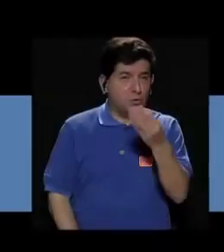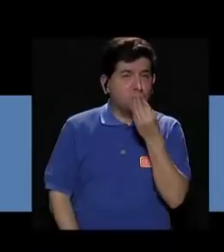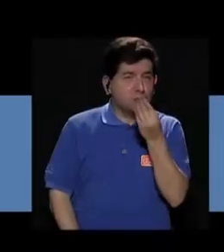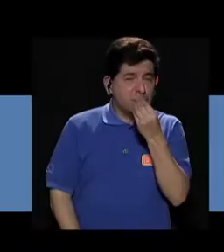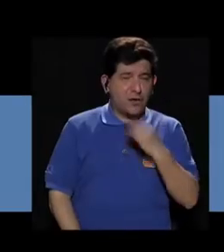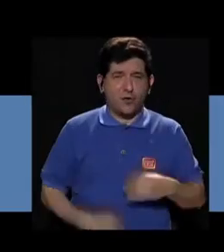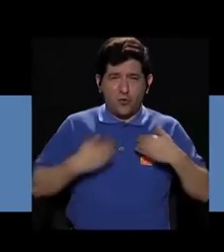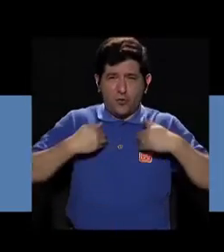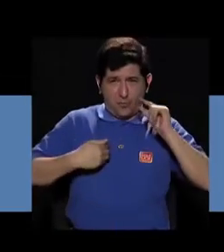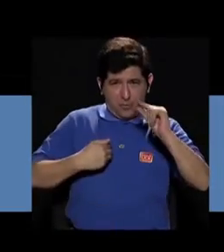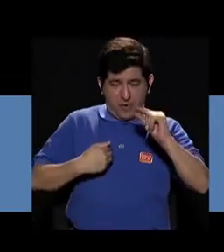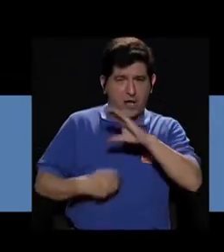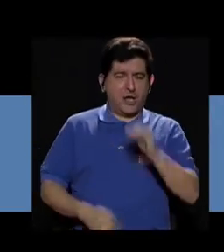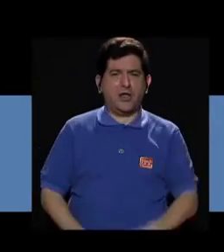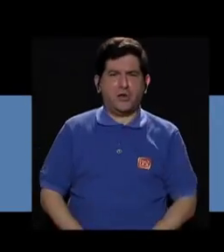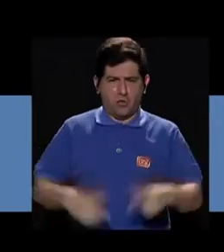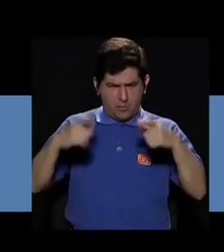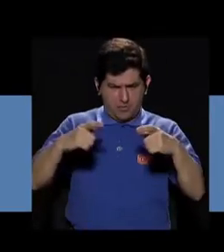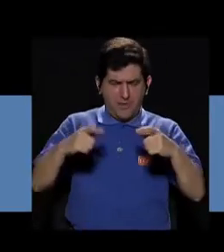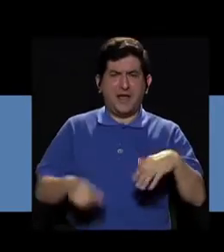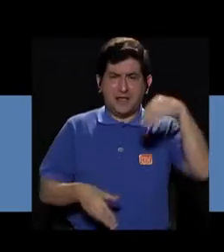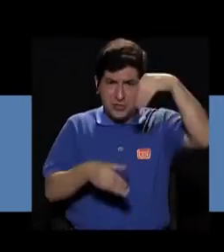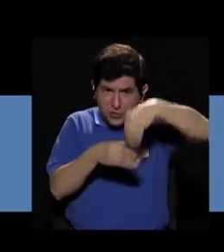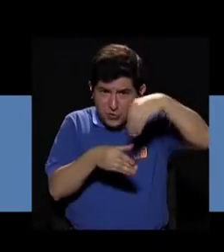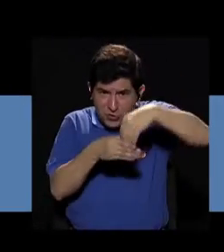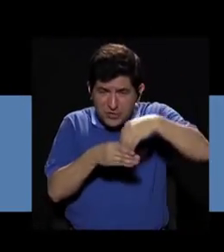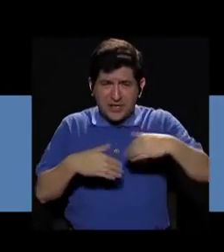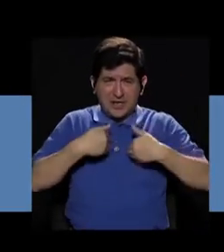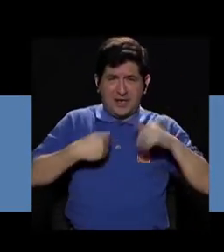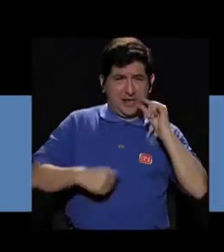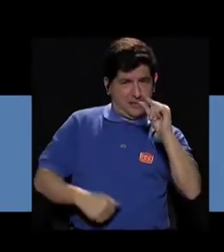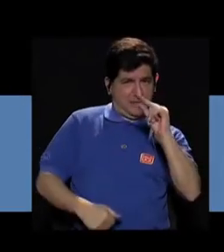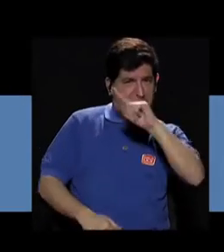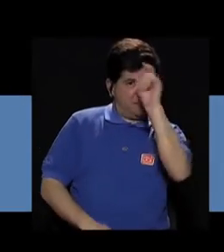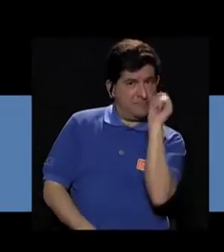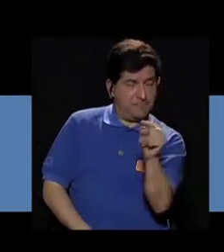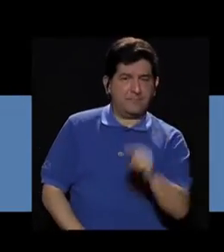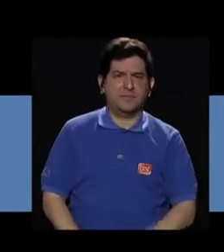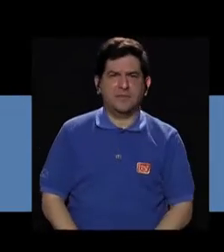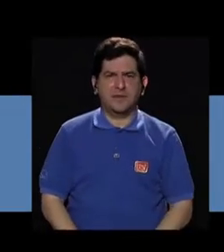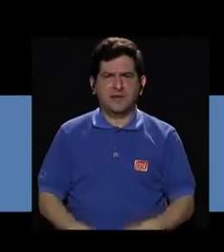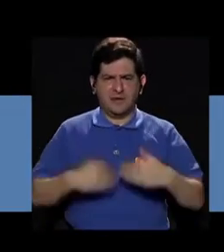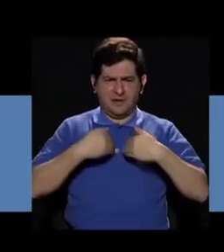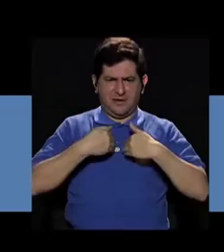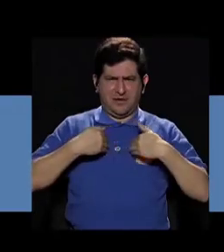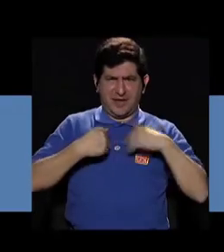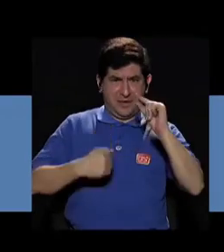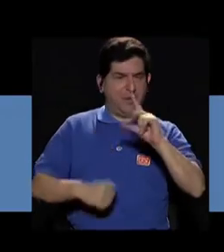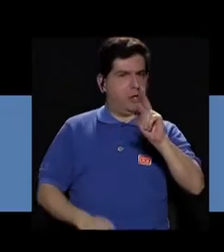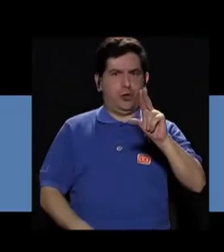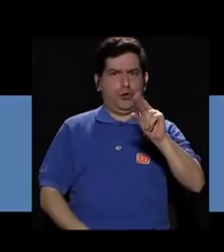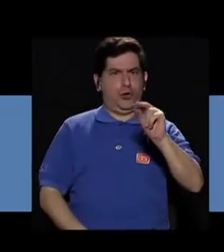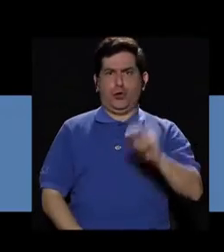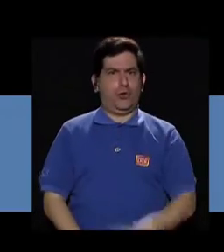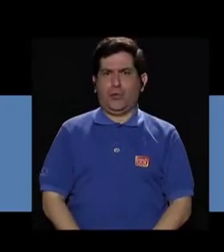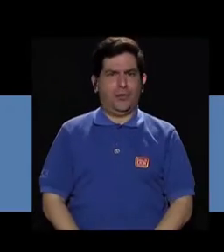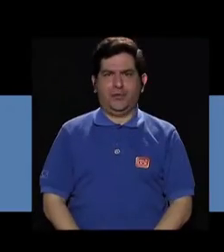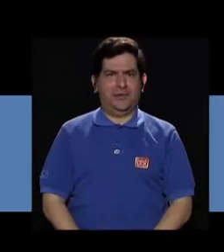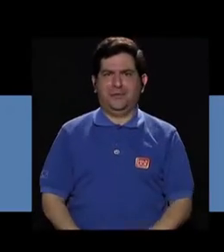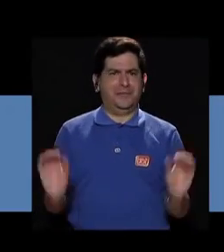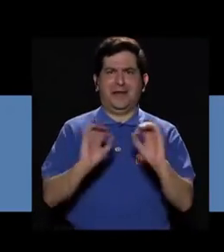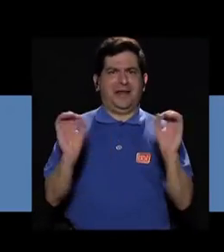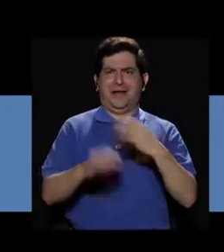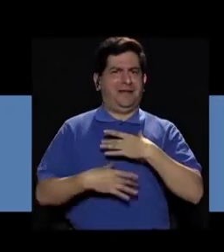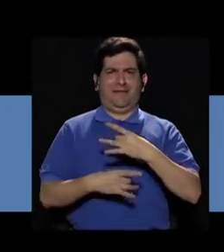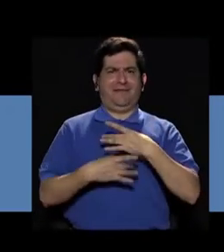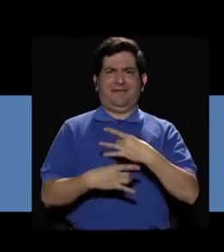¿Comería usted algún insecto o un platillo hecho con insectos? Insectos, no, no, no llama la